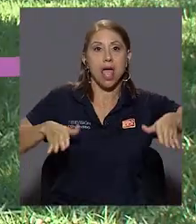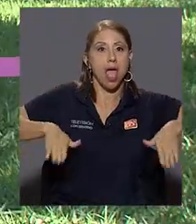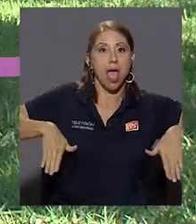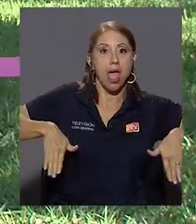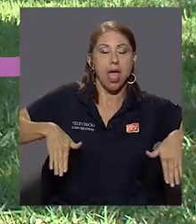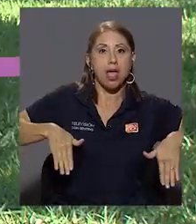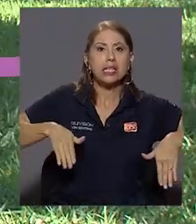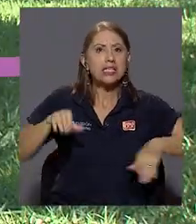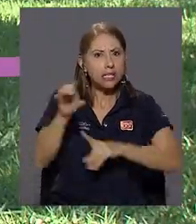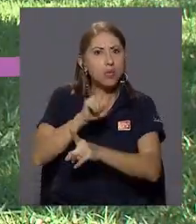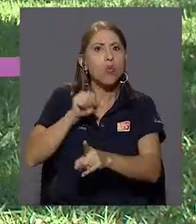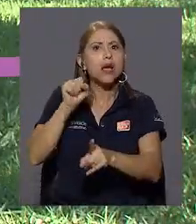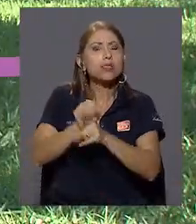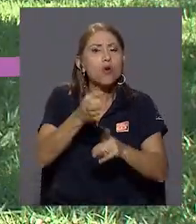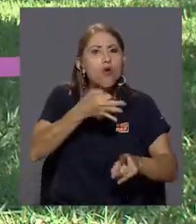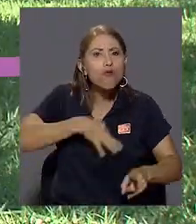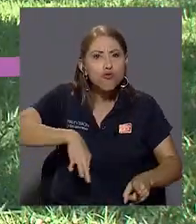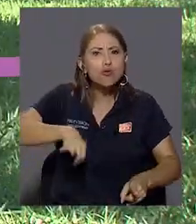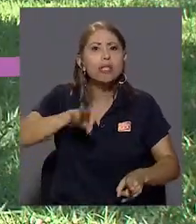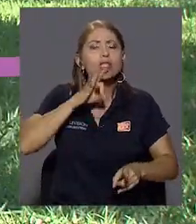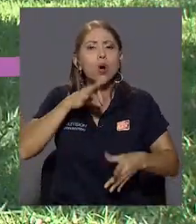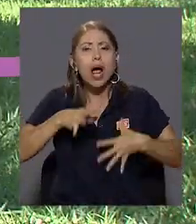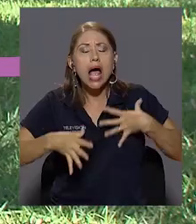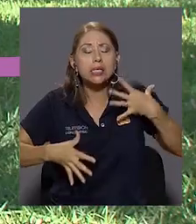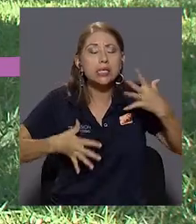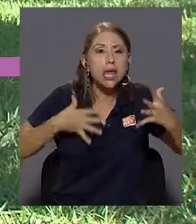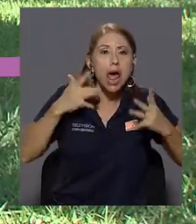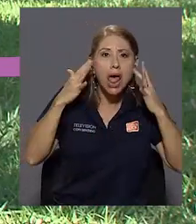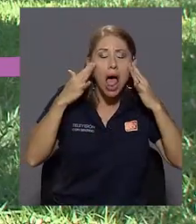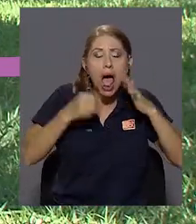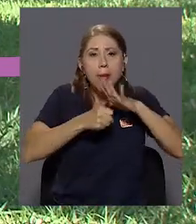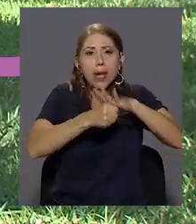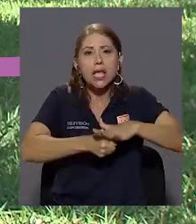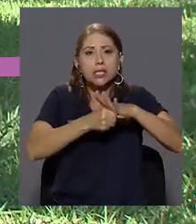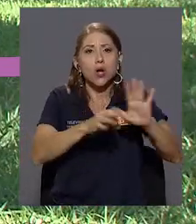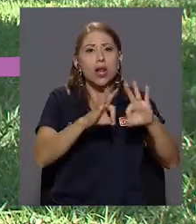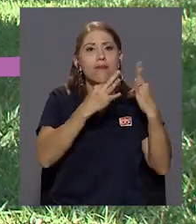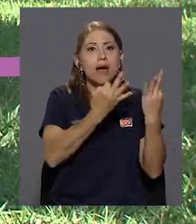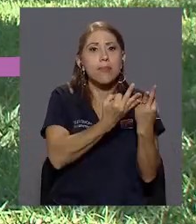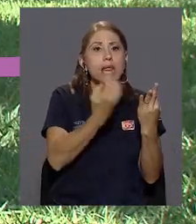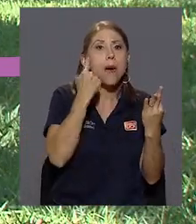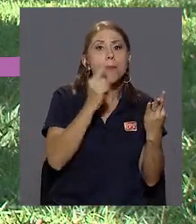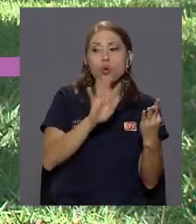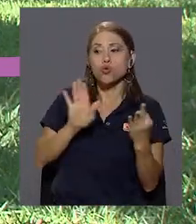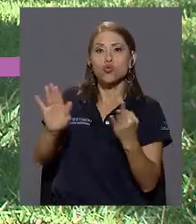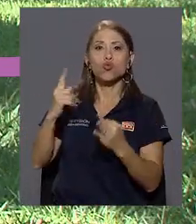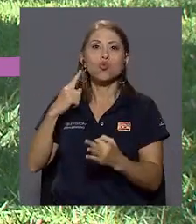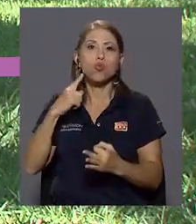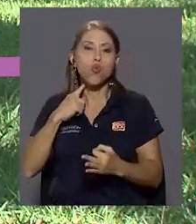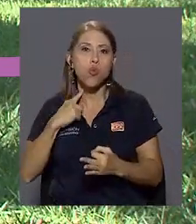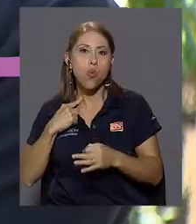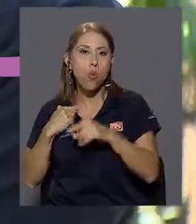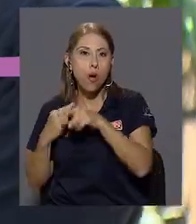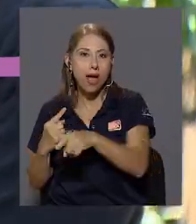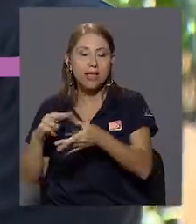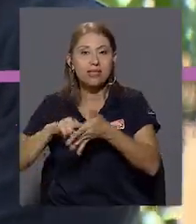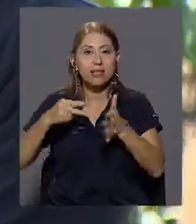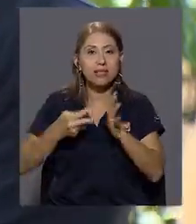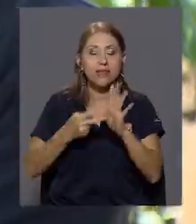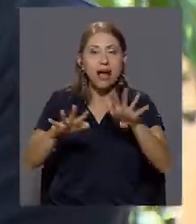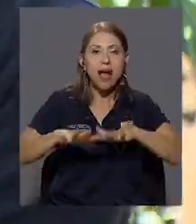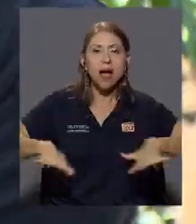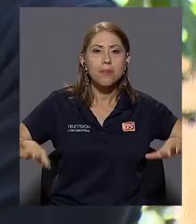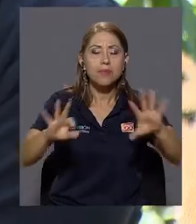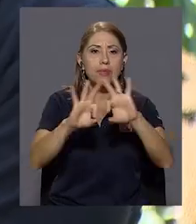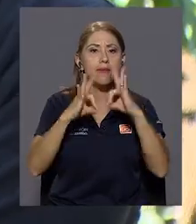situación, la frustración, la ansiedad que hay en la familia, la presión que hay en la familia por medio de la adicción. Y esto también quiere decir que entonces